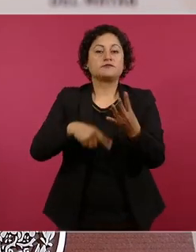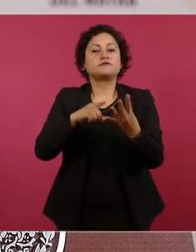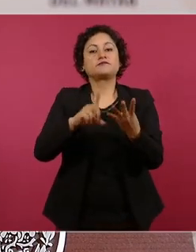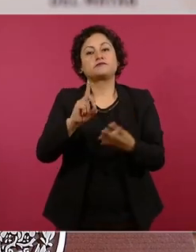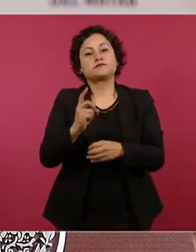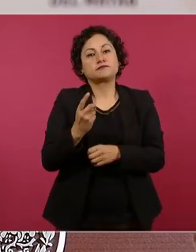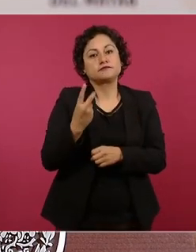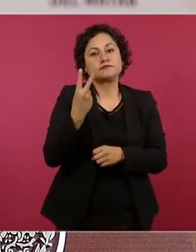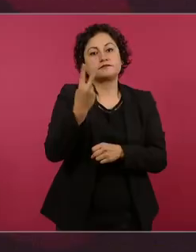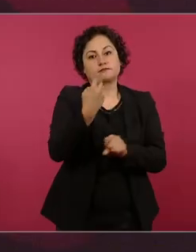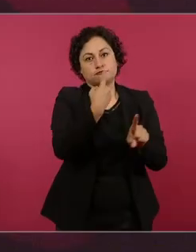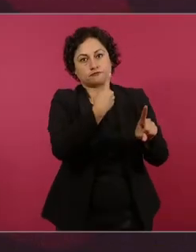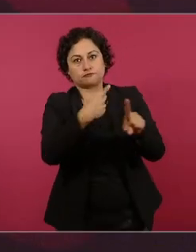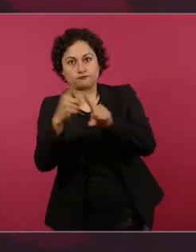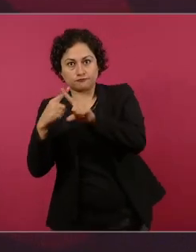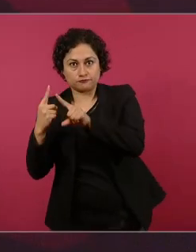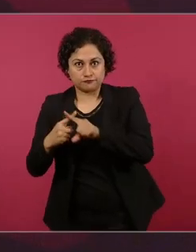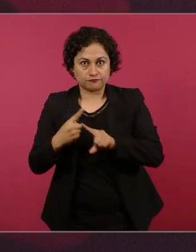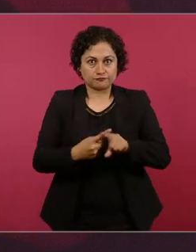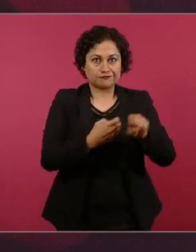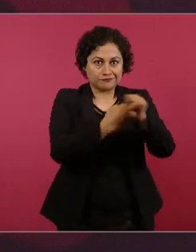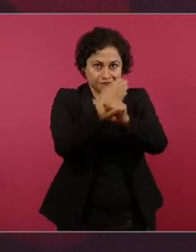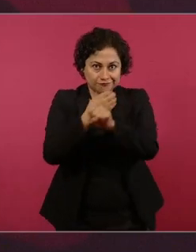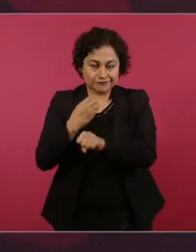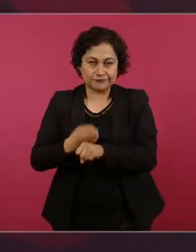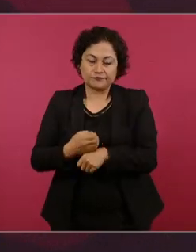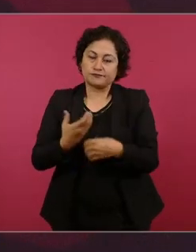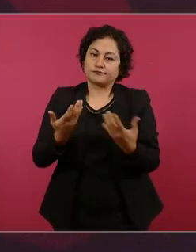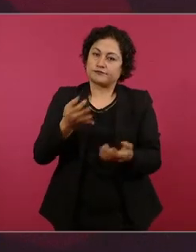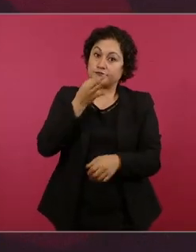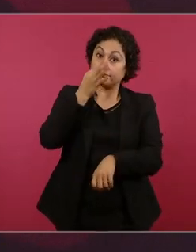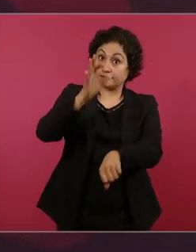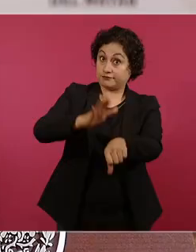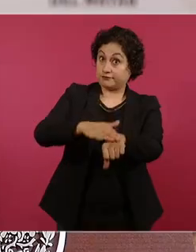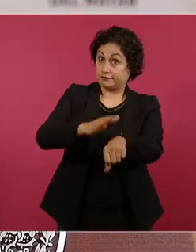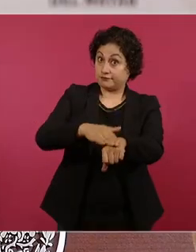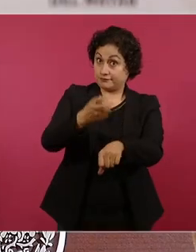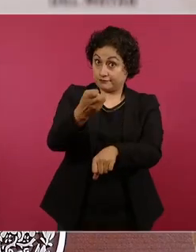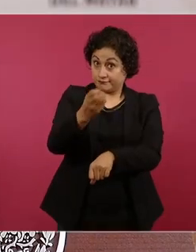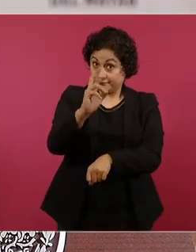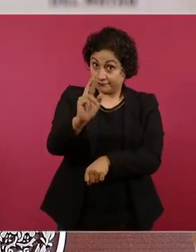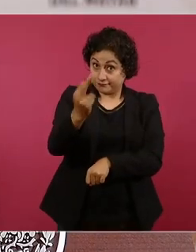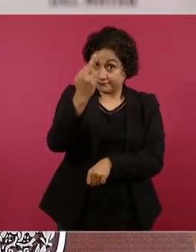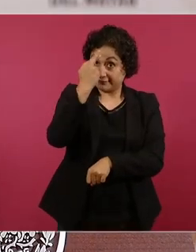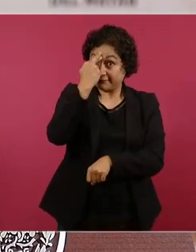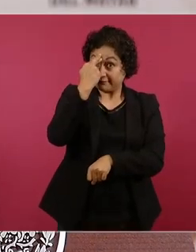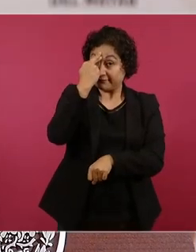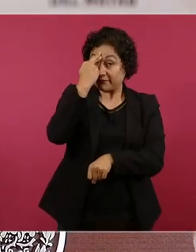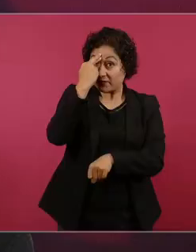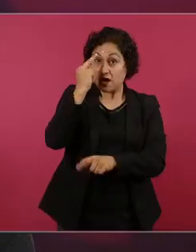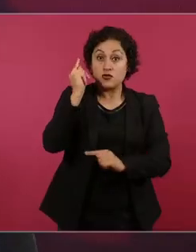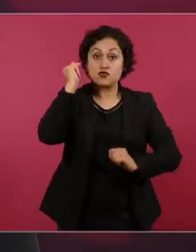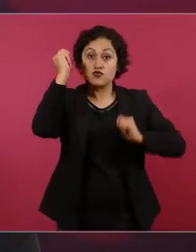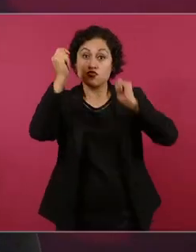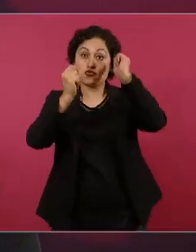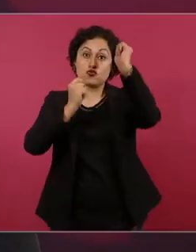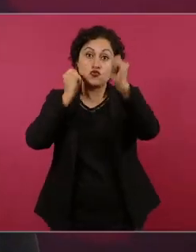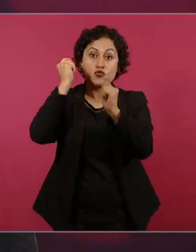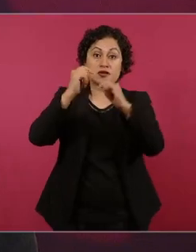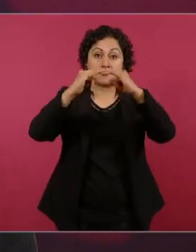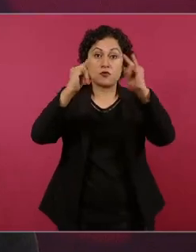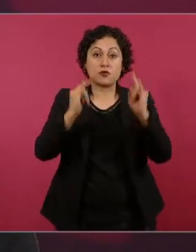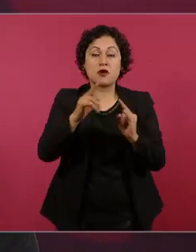y les recuerdo que el tianguis turístico es la feria turística más importante de América